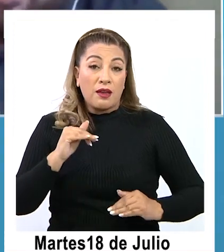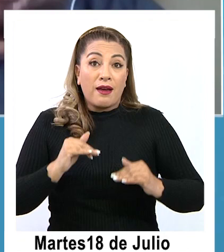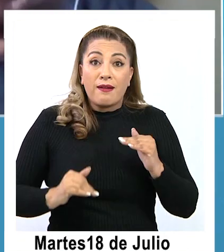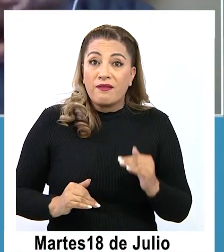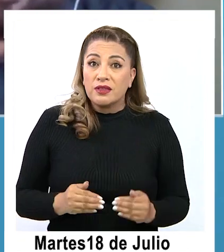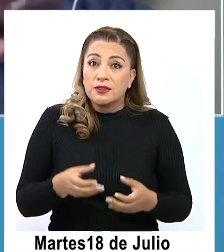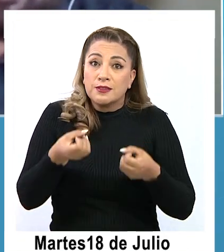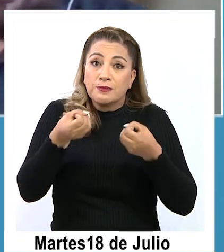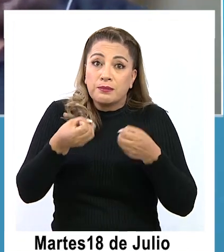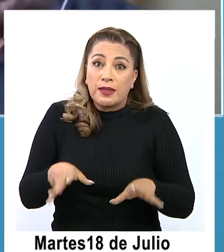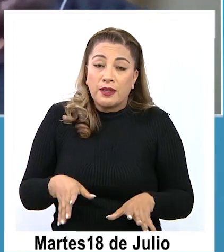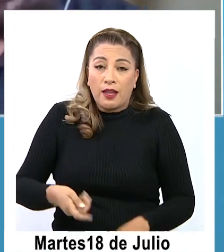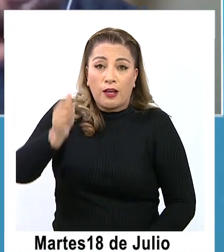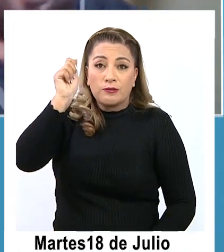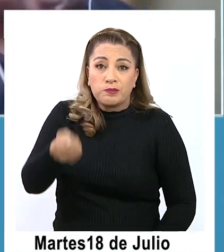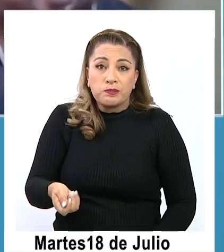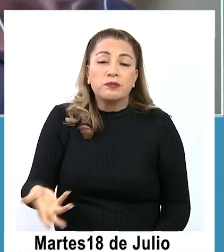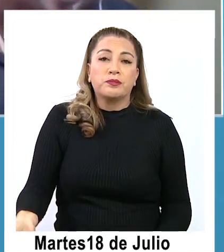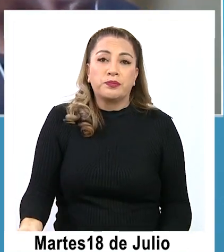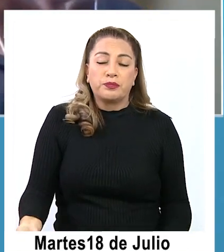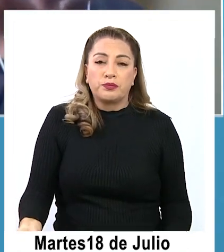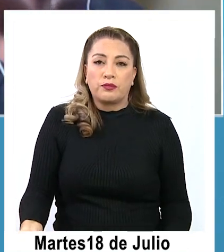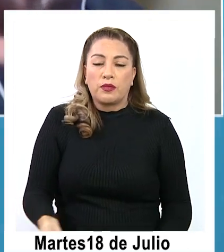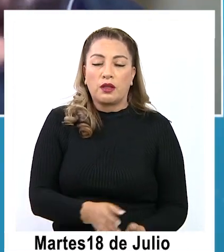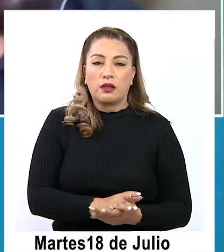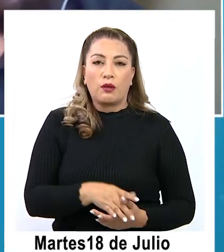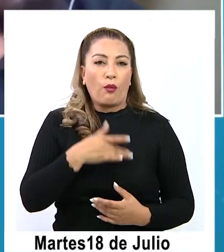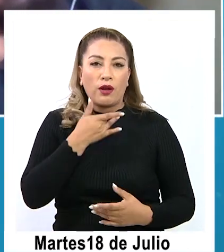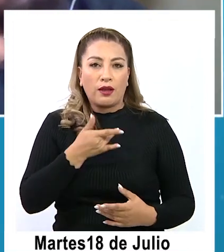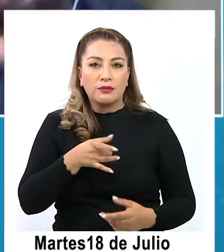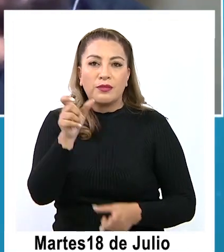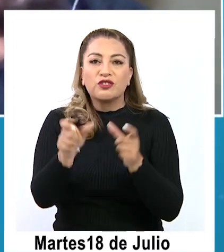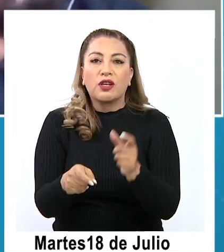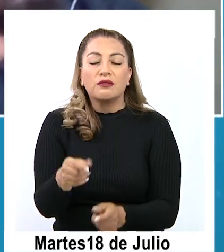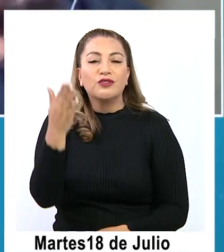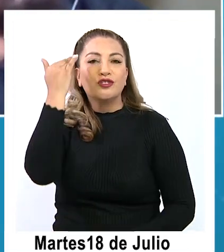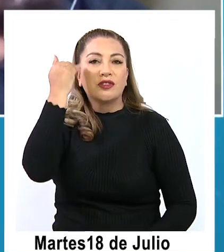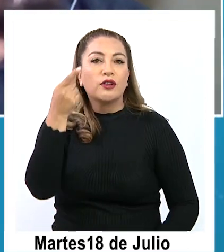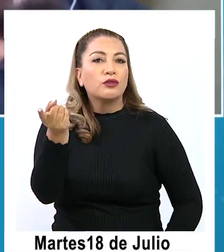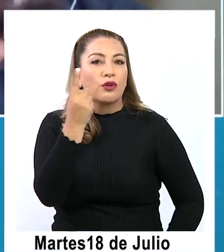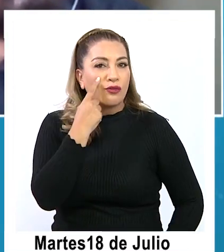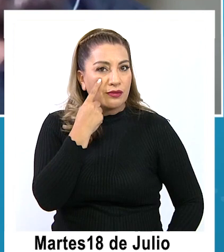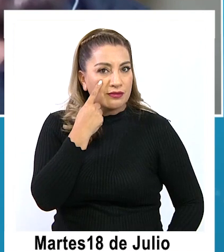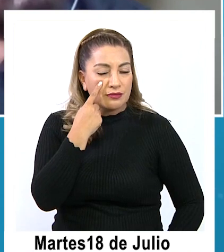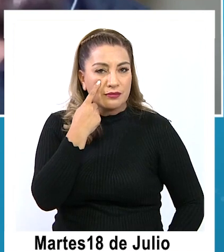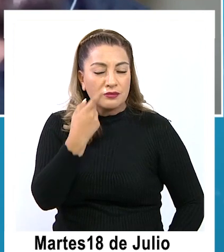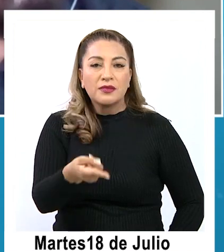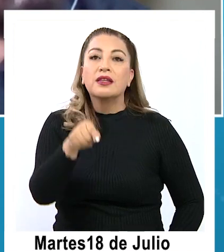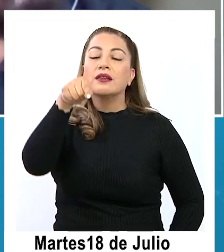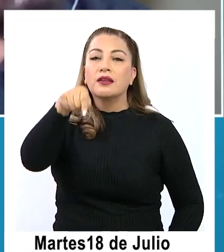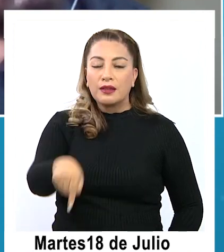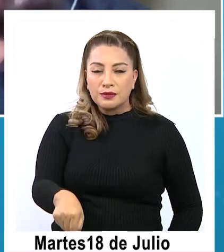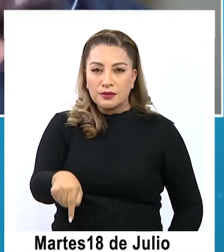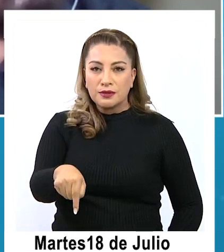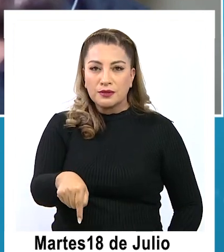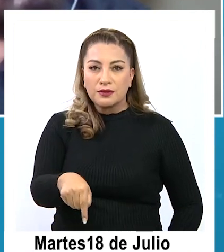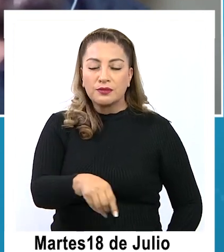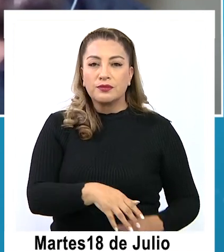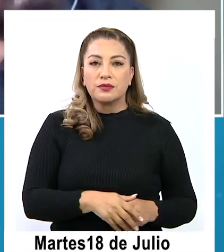veces se pierden estos estos procesos por solamente desconocimiento. Por ello este este